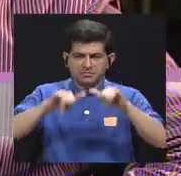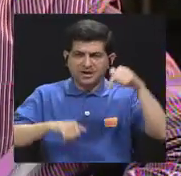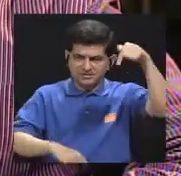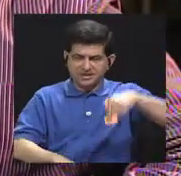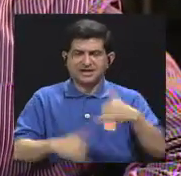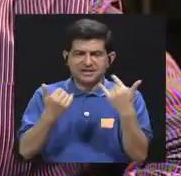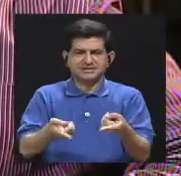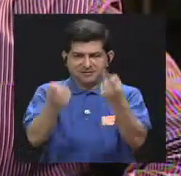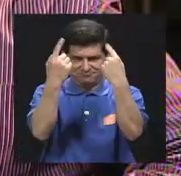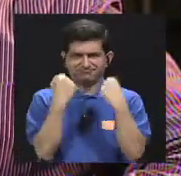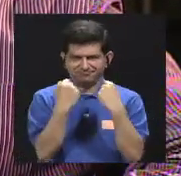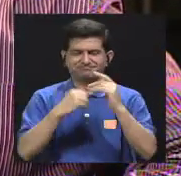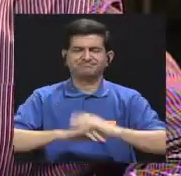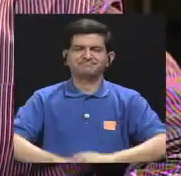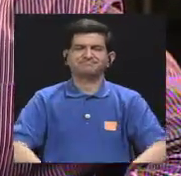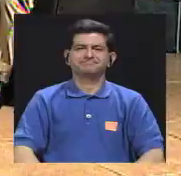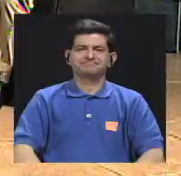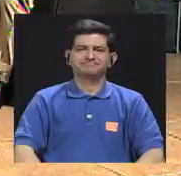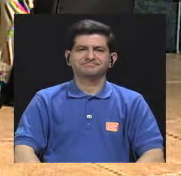con nosotros, ya regresamos.